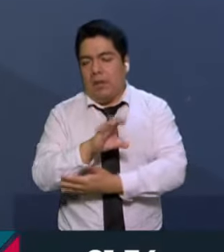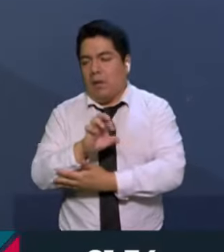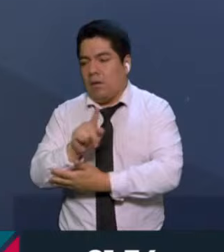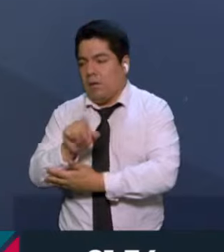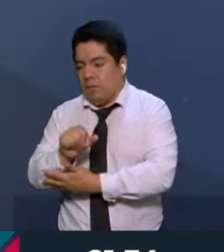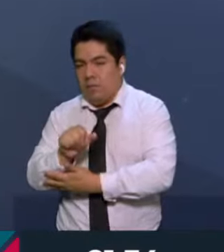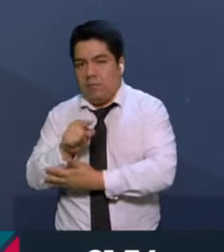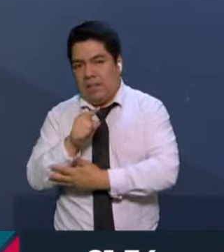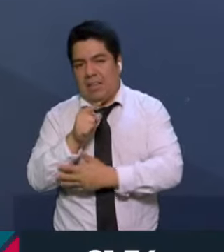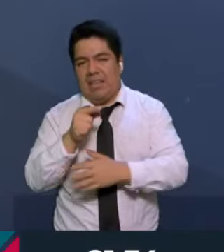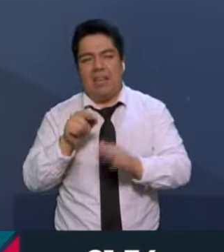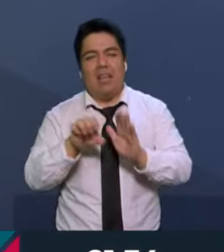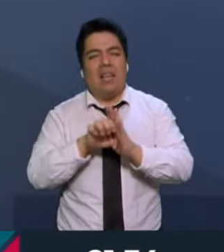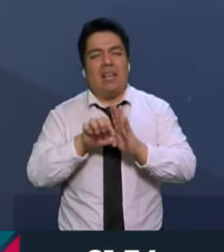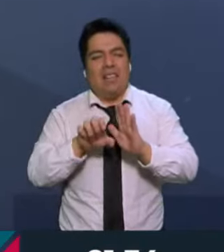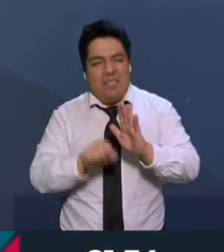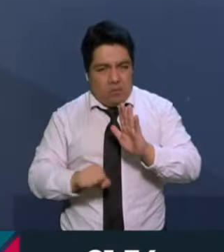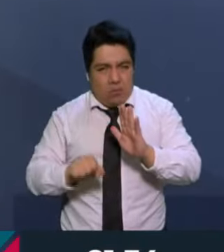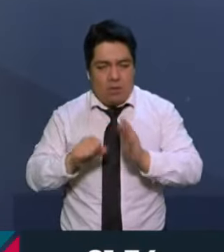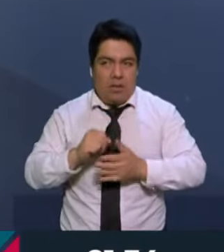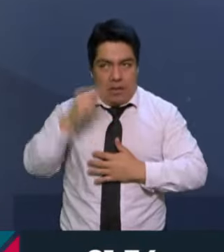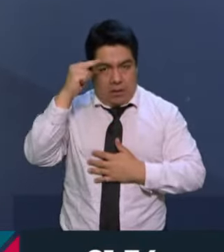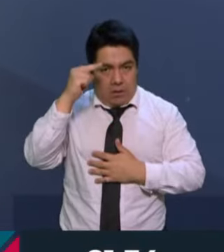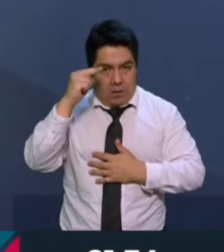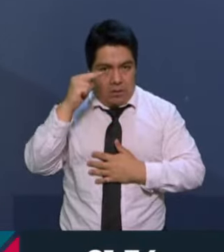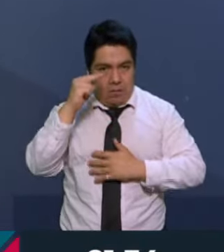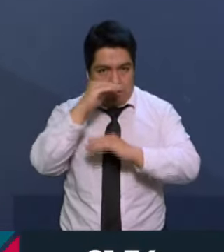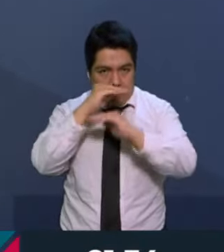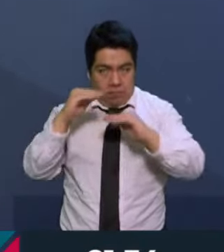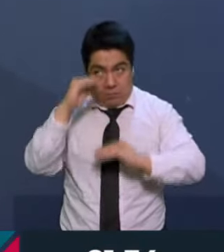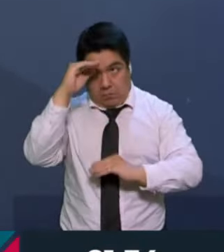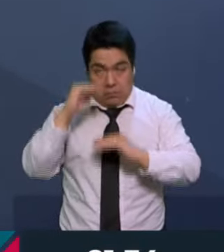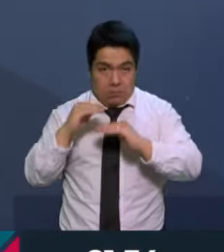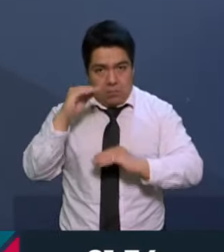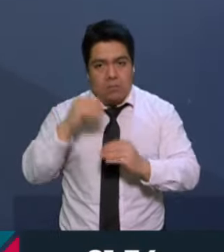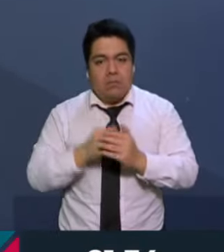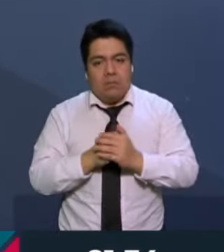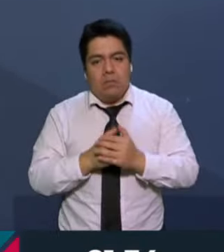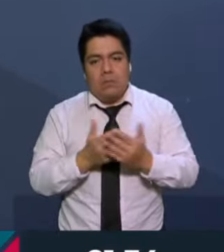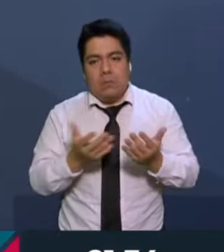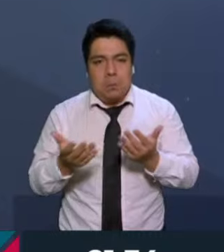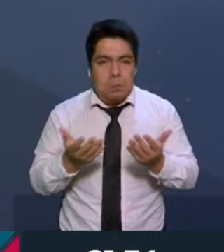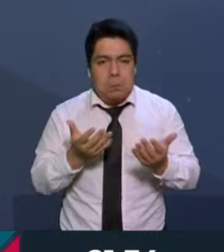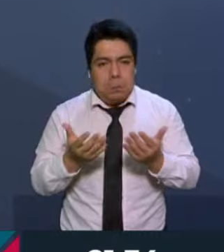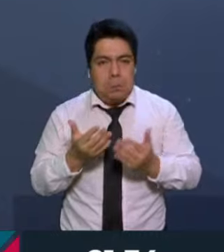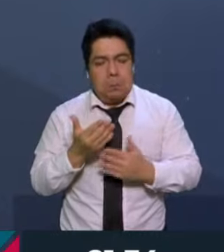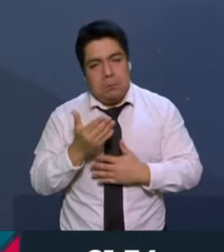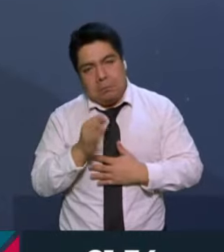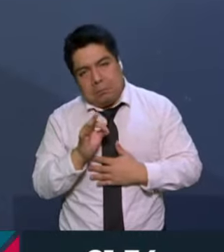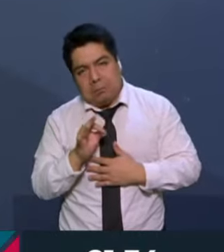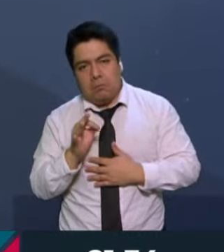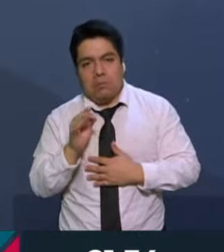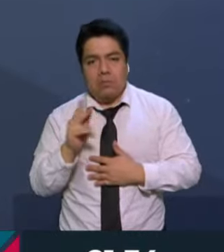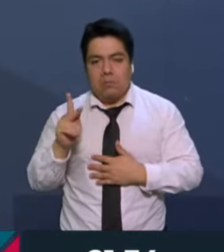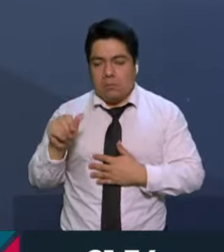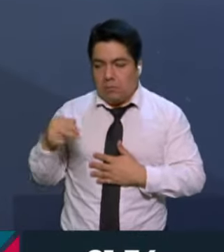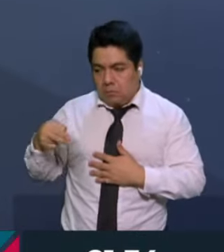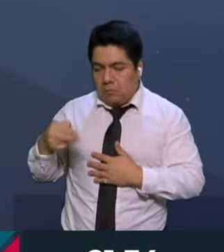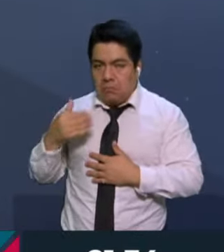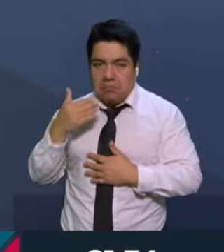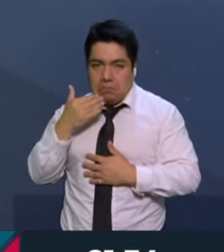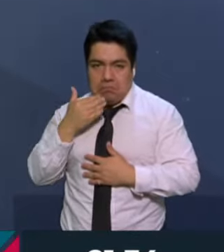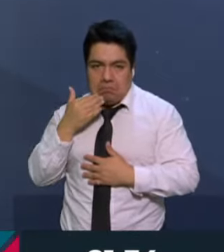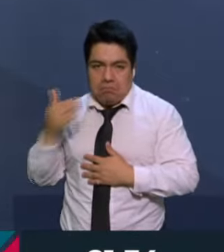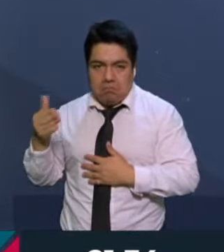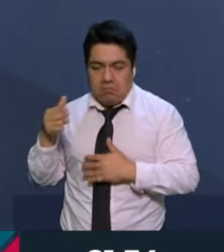Bajío y el Norte del país. Es una zona en la que tradicionalmente le va bien al Partido de Acción Nacional, es zona